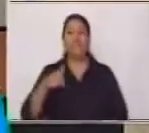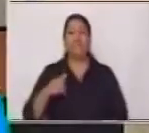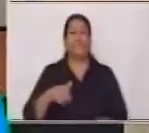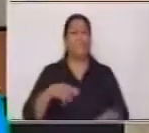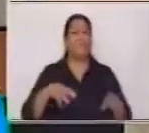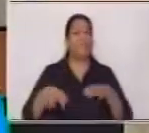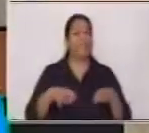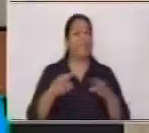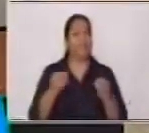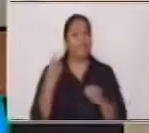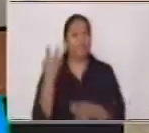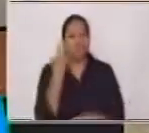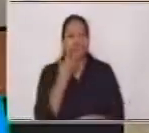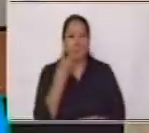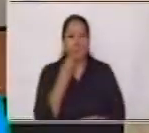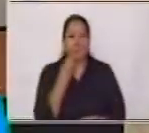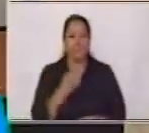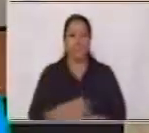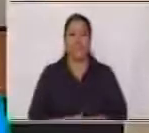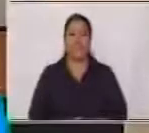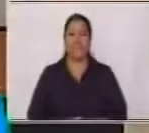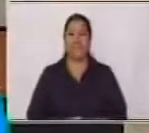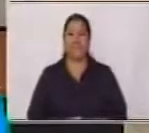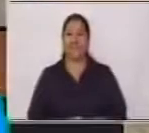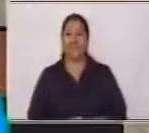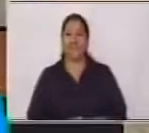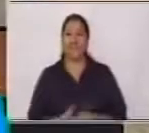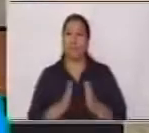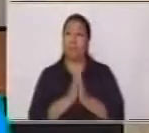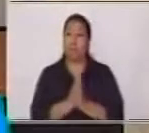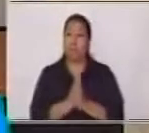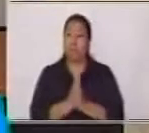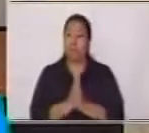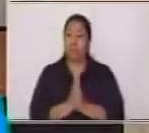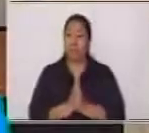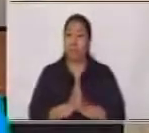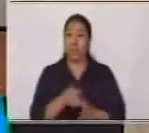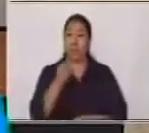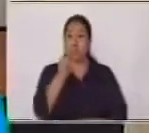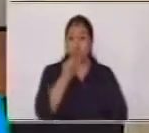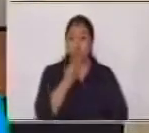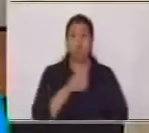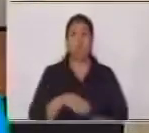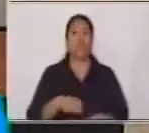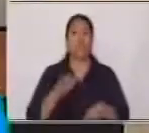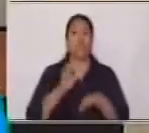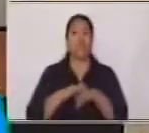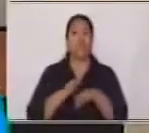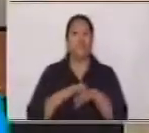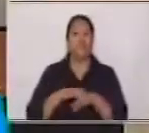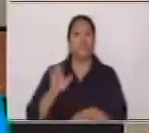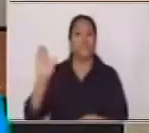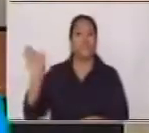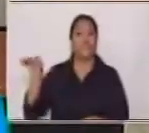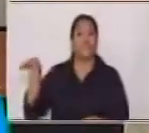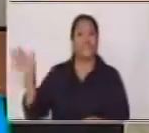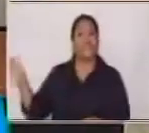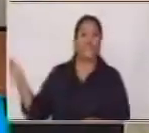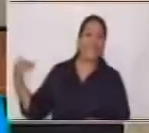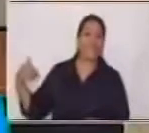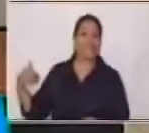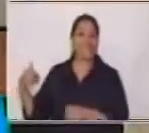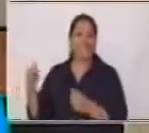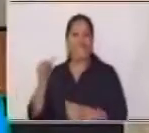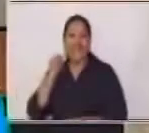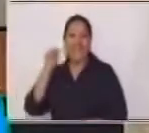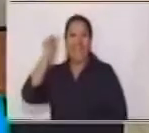muy bonita Entonces les pido por favor que llamen con ustedes a un adulto responsable para